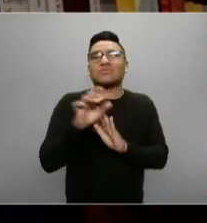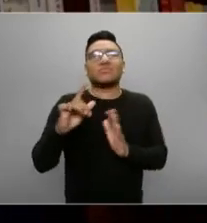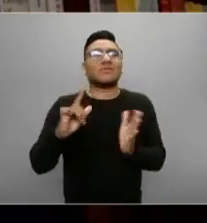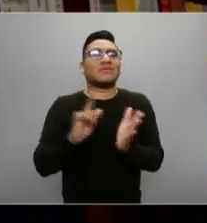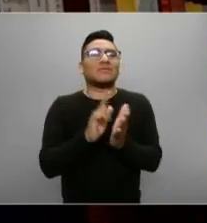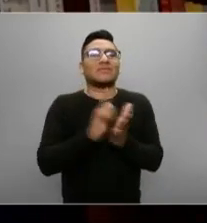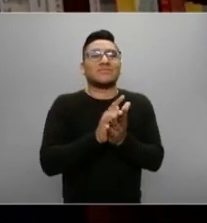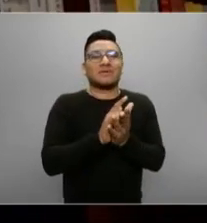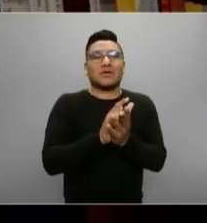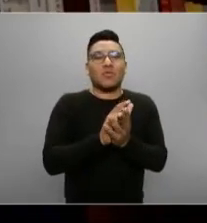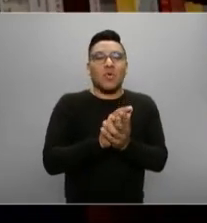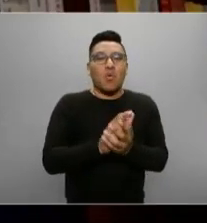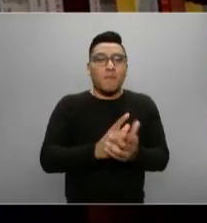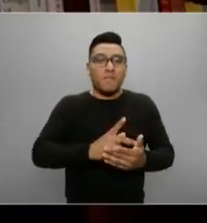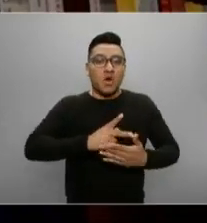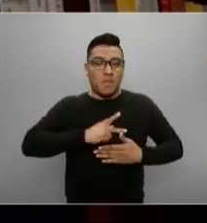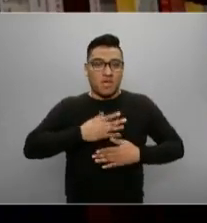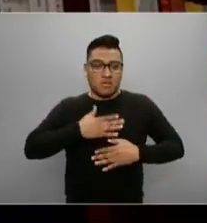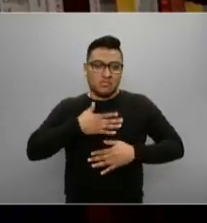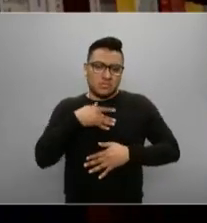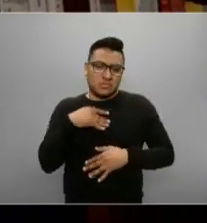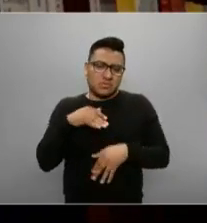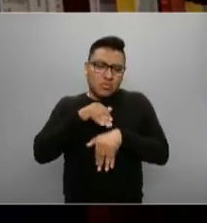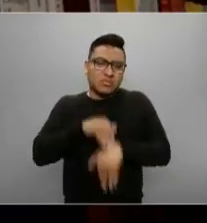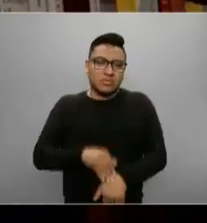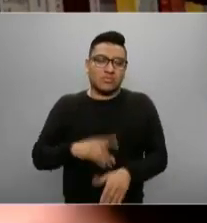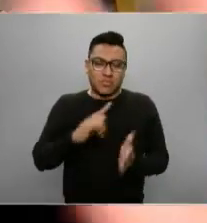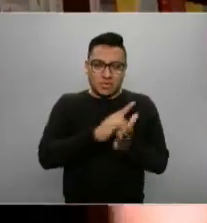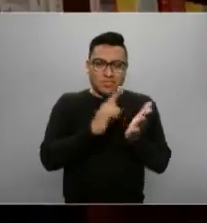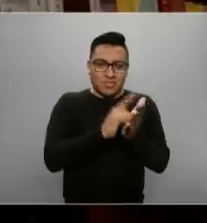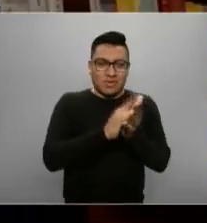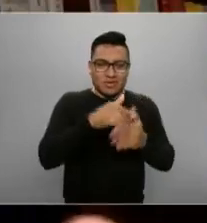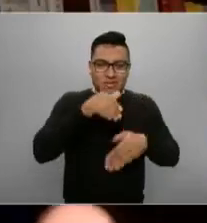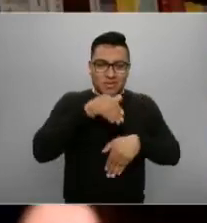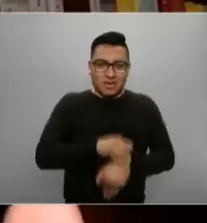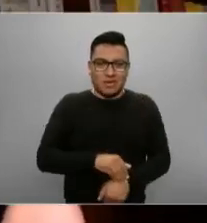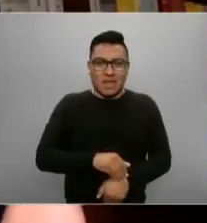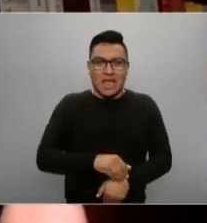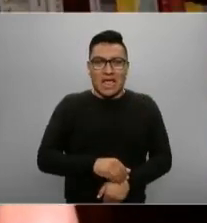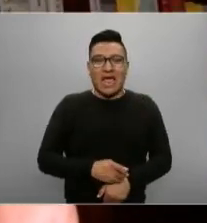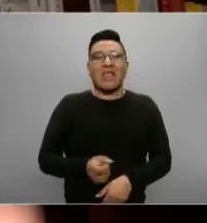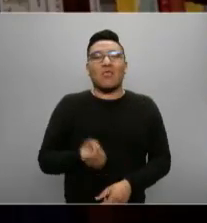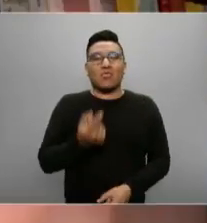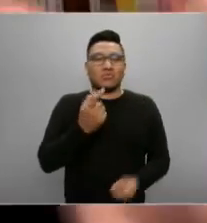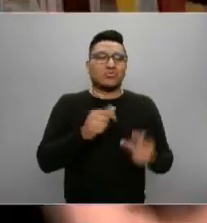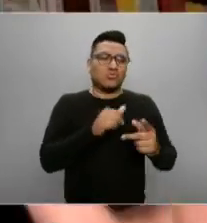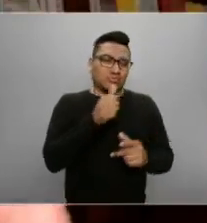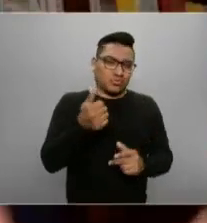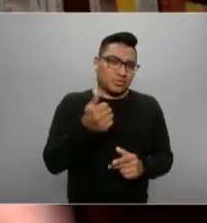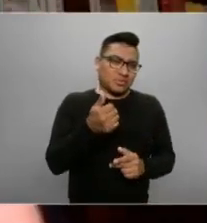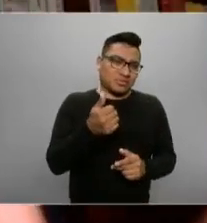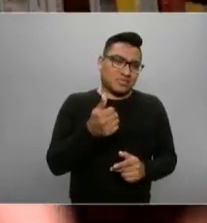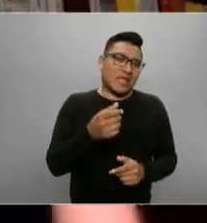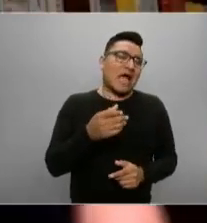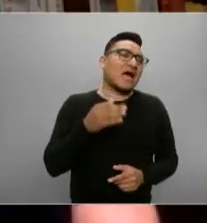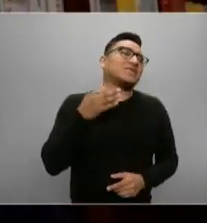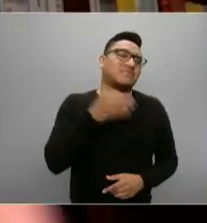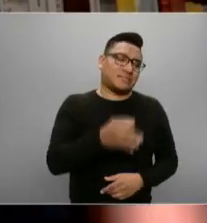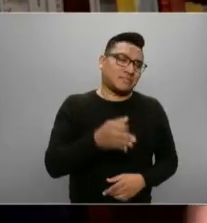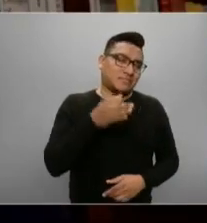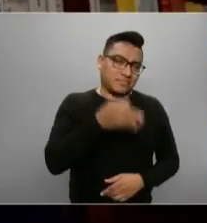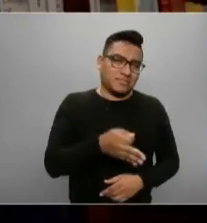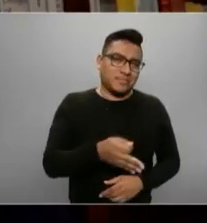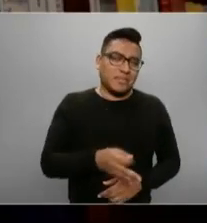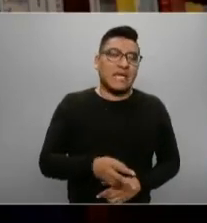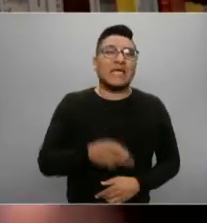mayoría de las resoluciones tienen mucho menos copatrocinios y acaban aprobándose. Bueno, esta lo que